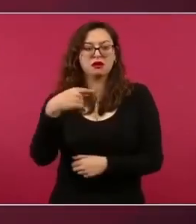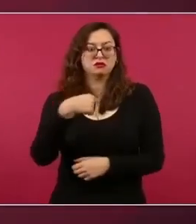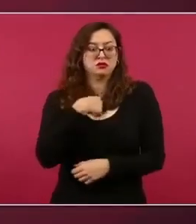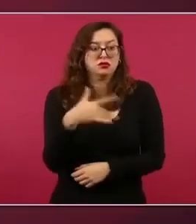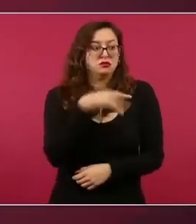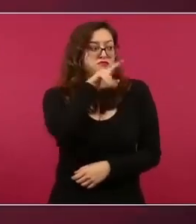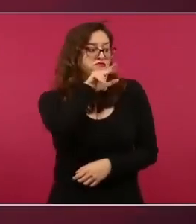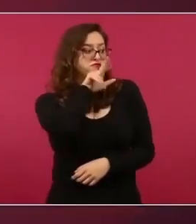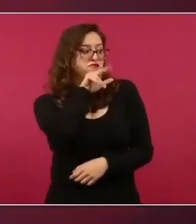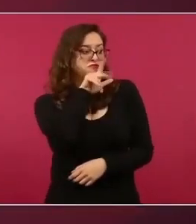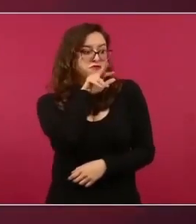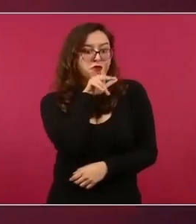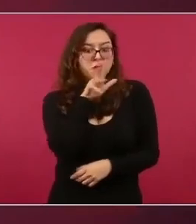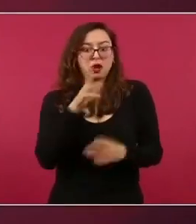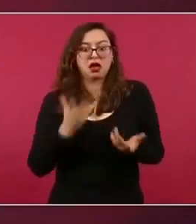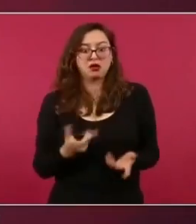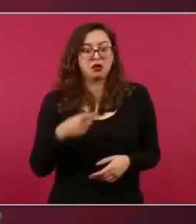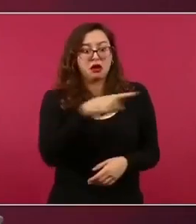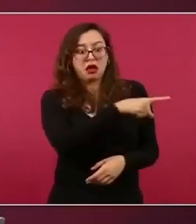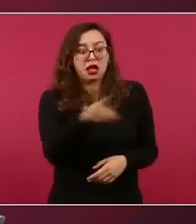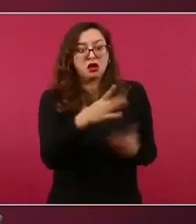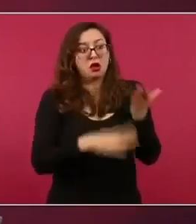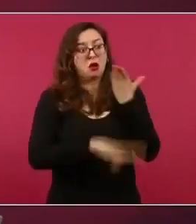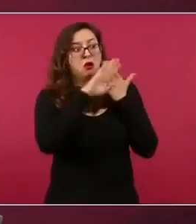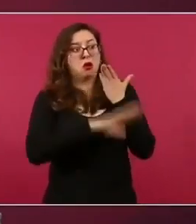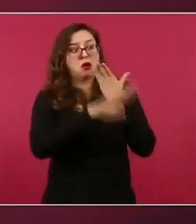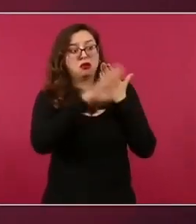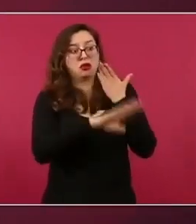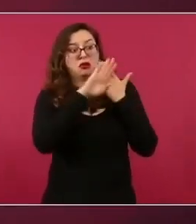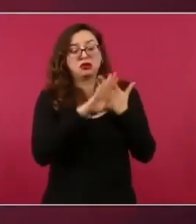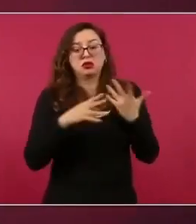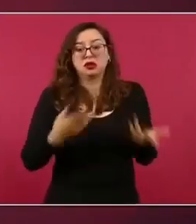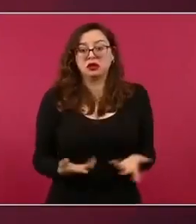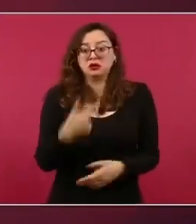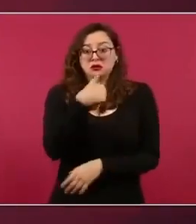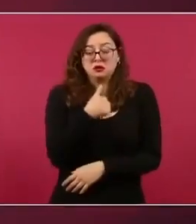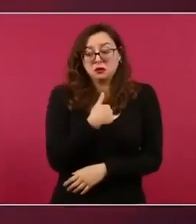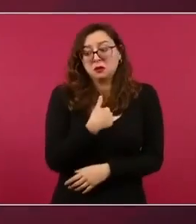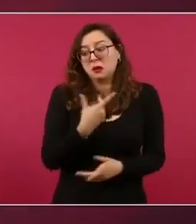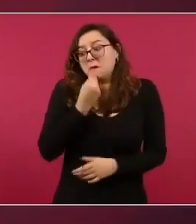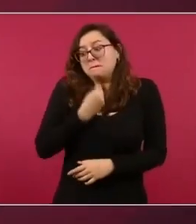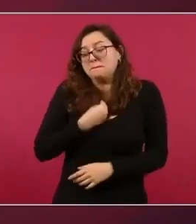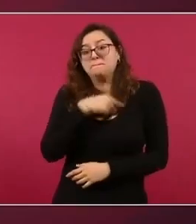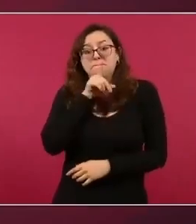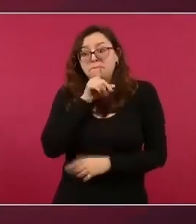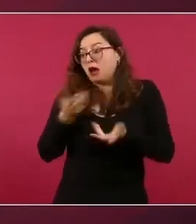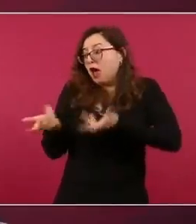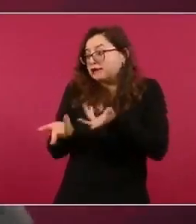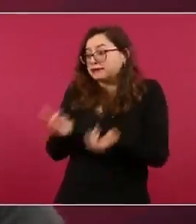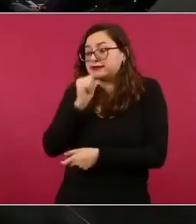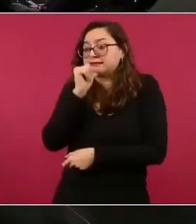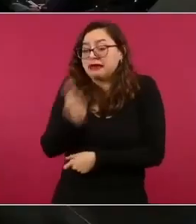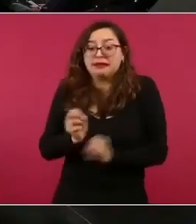Vamos a estar escuchando y haciéndole caso a quienes fueron cómplices de